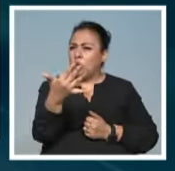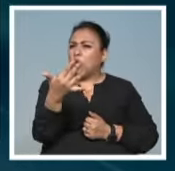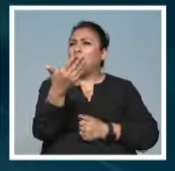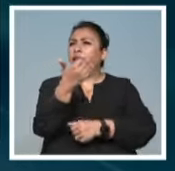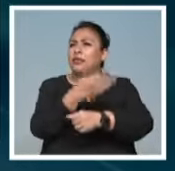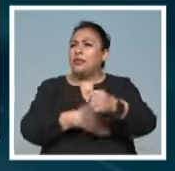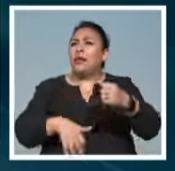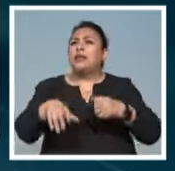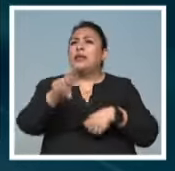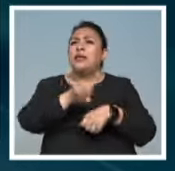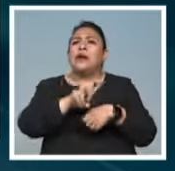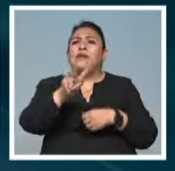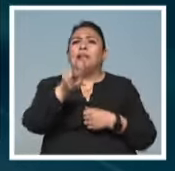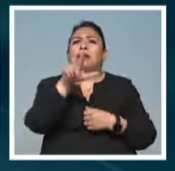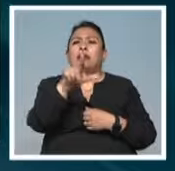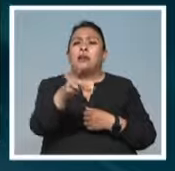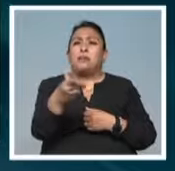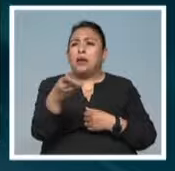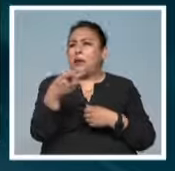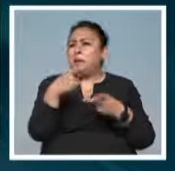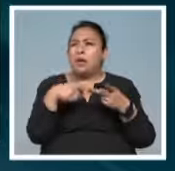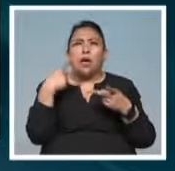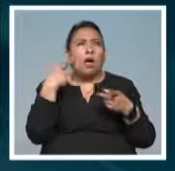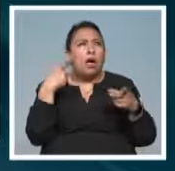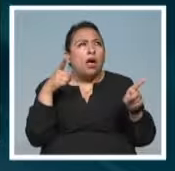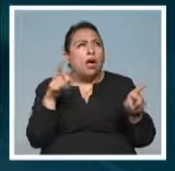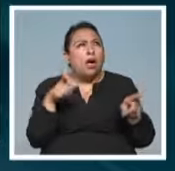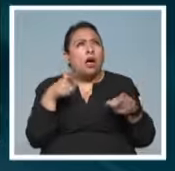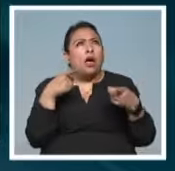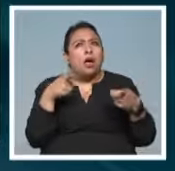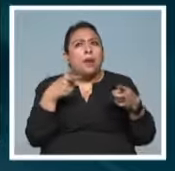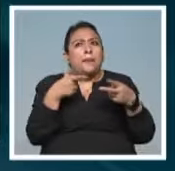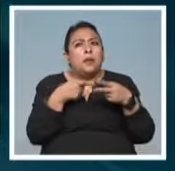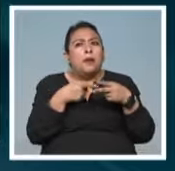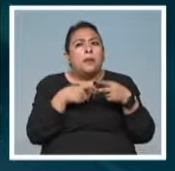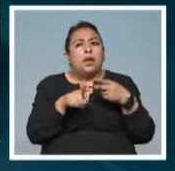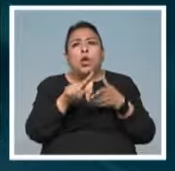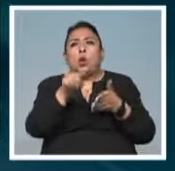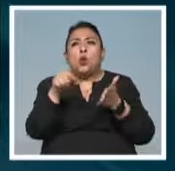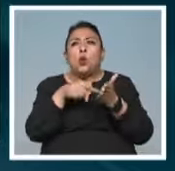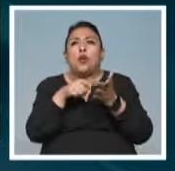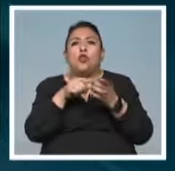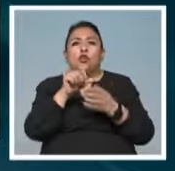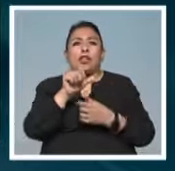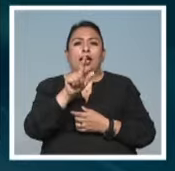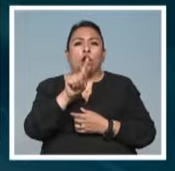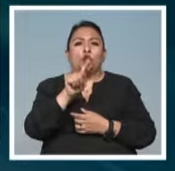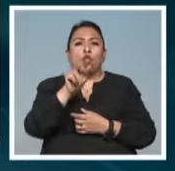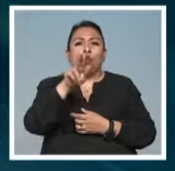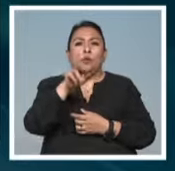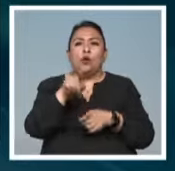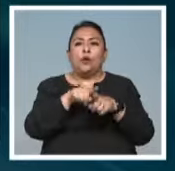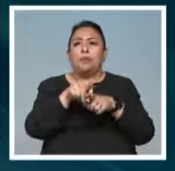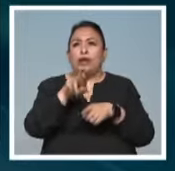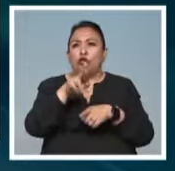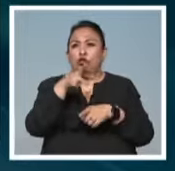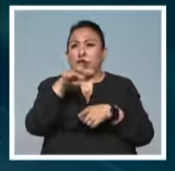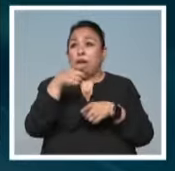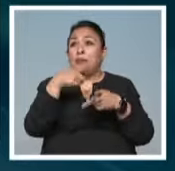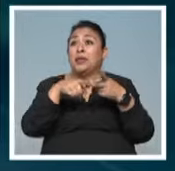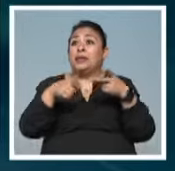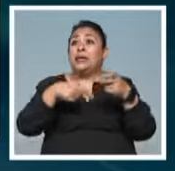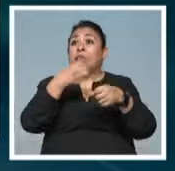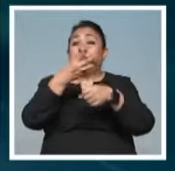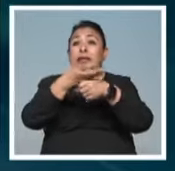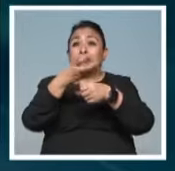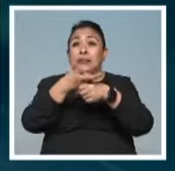viernes 17 de mayo, cuando los primeros acordes comenzaron a resonar en el autódromo Hermanos Rodríguez, iniciando la tercera